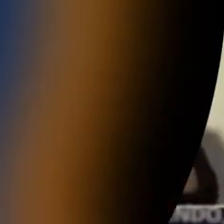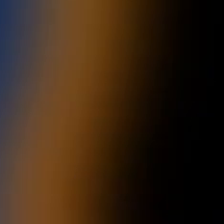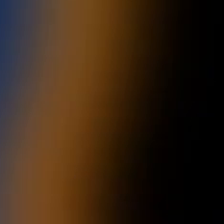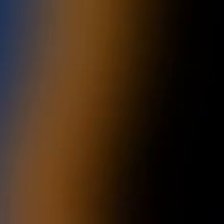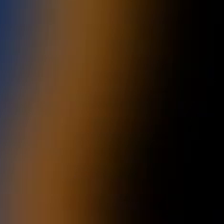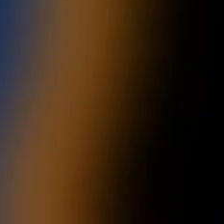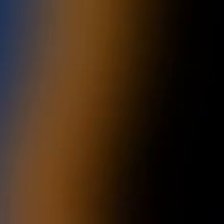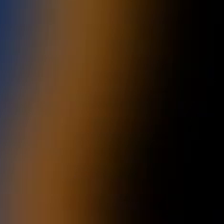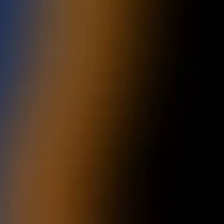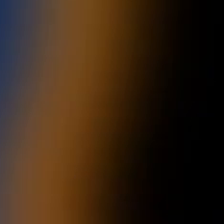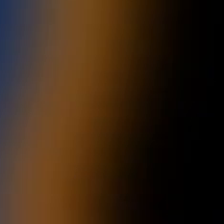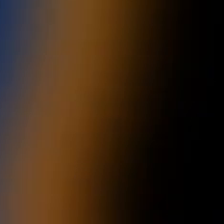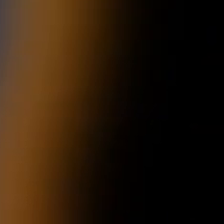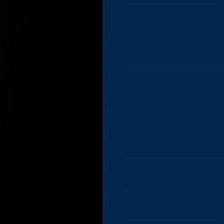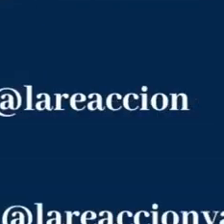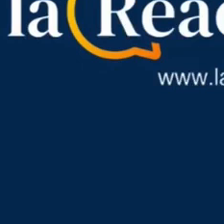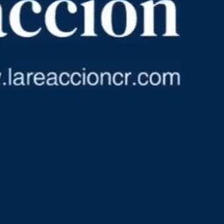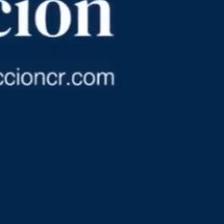gobierno.